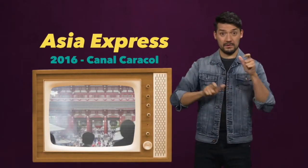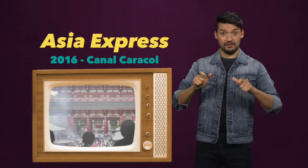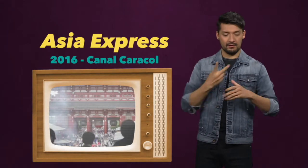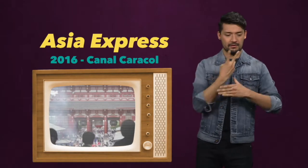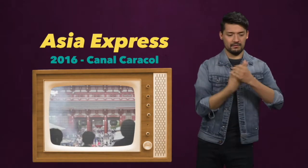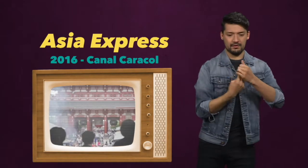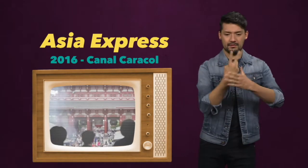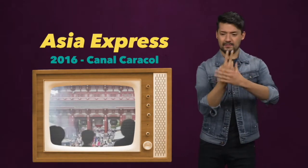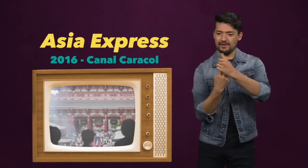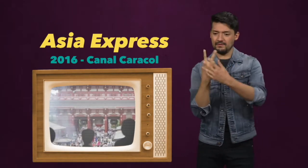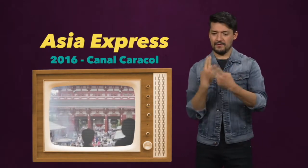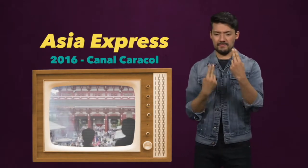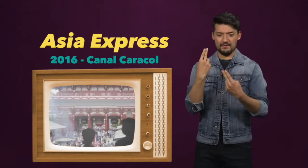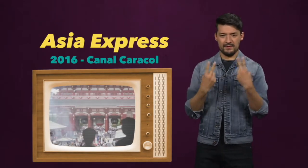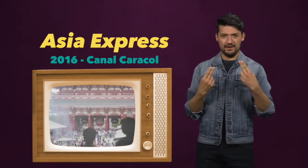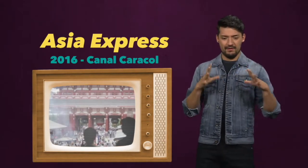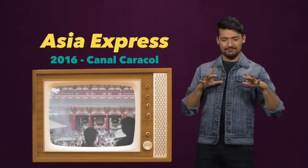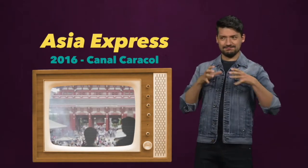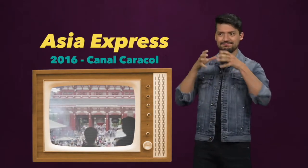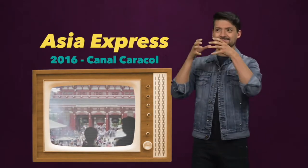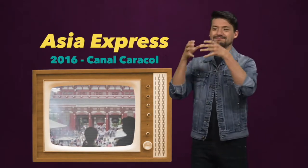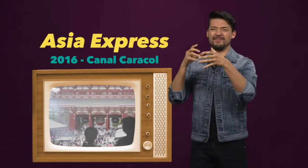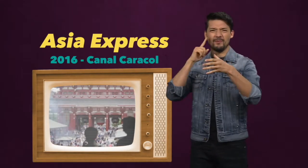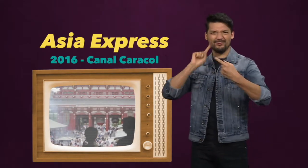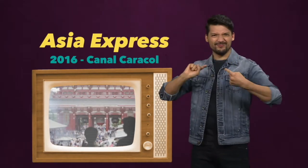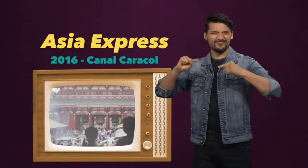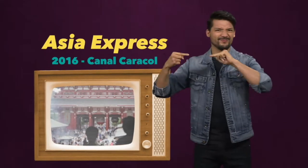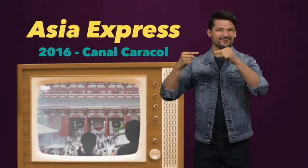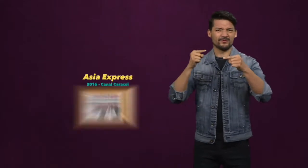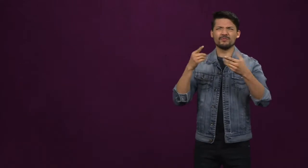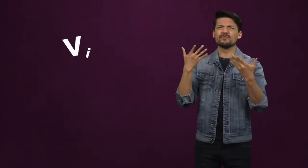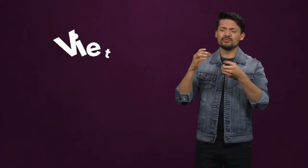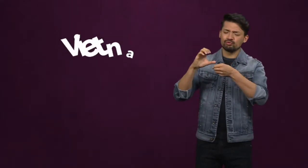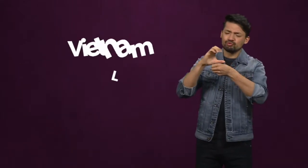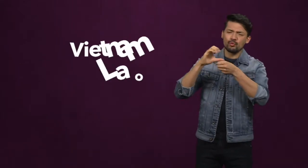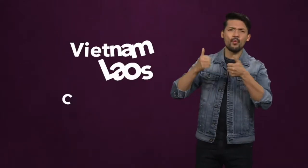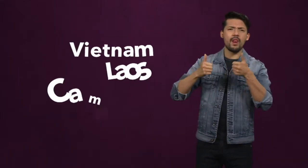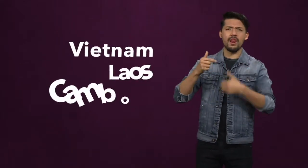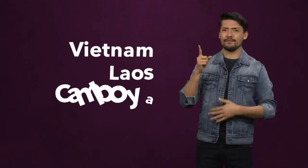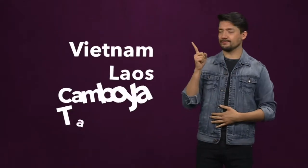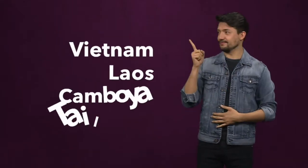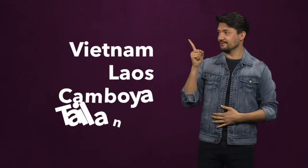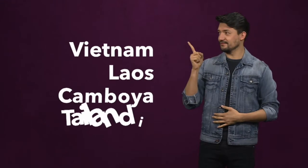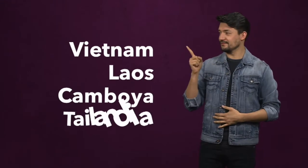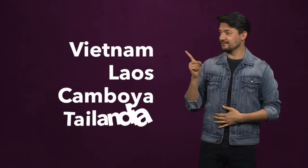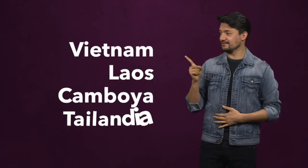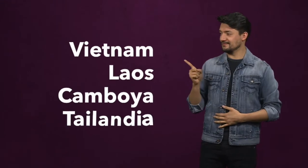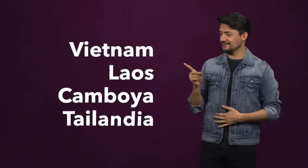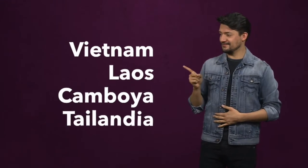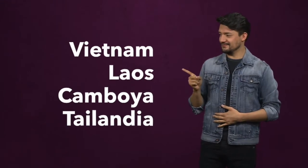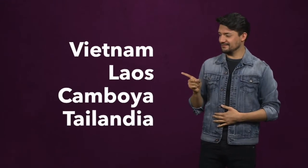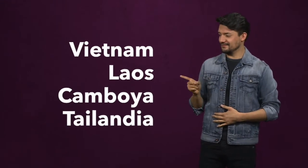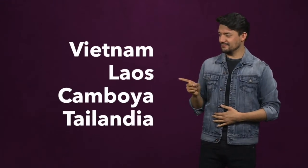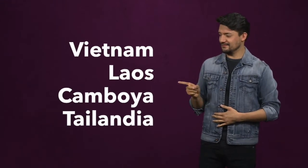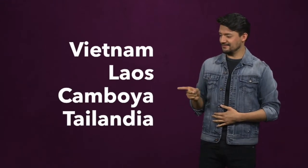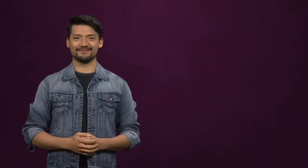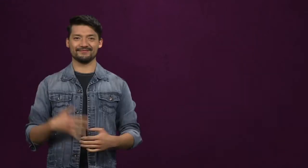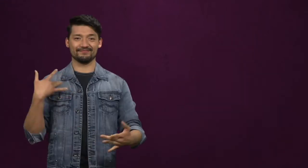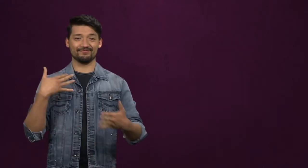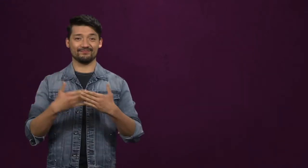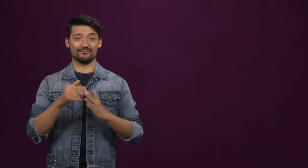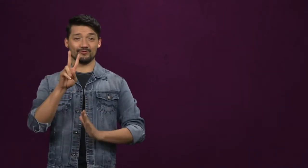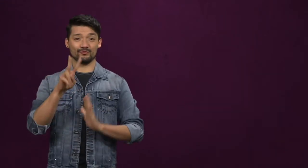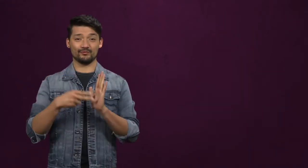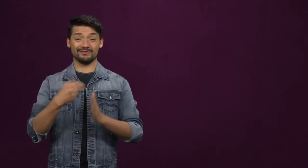con diferentes perfiles y ciertas complicaciones recorrieron Vietnam, Laos, Camboya y Tailandia.